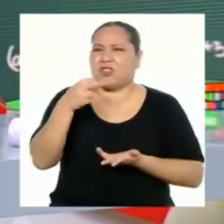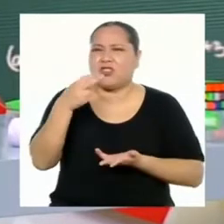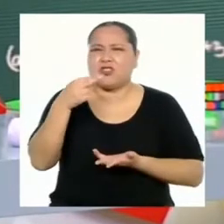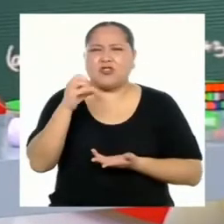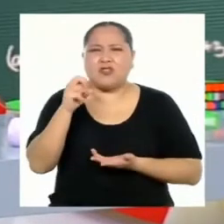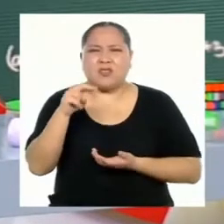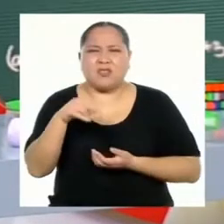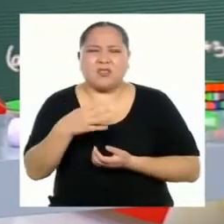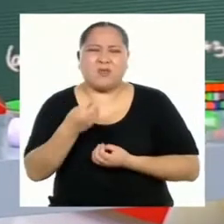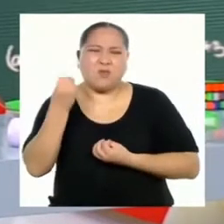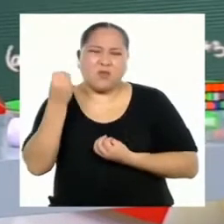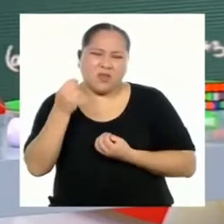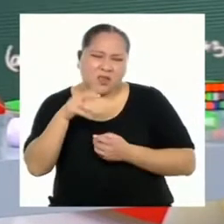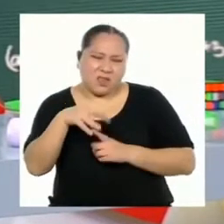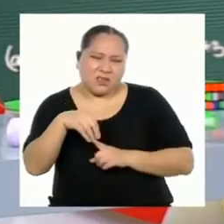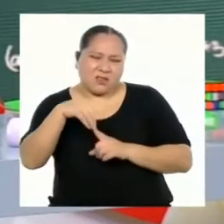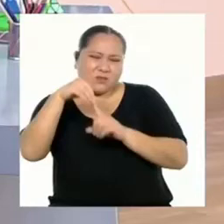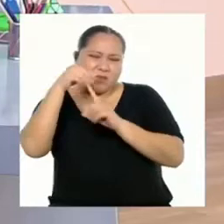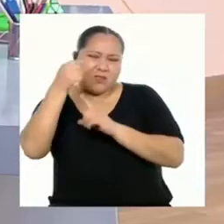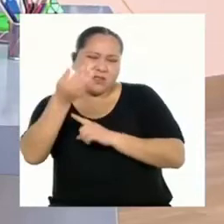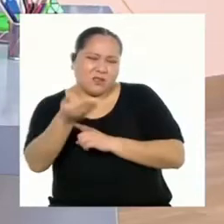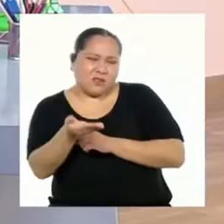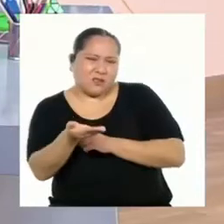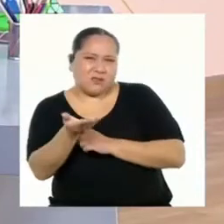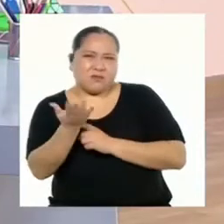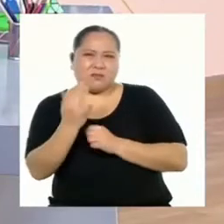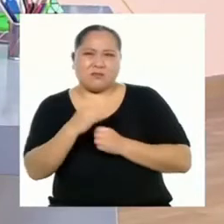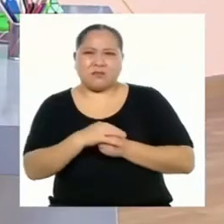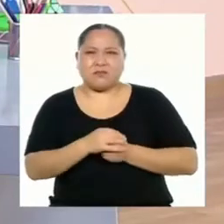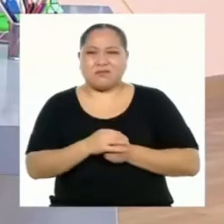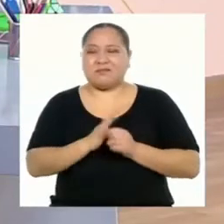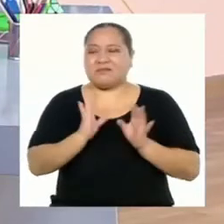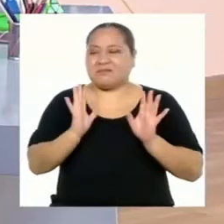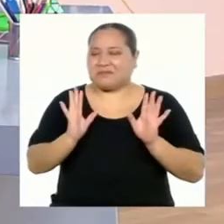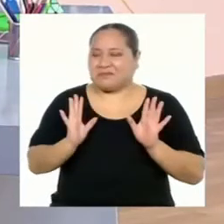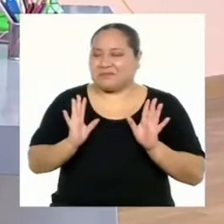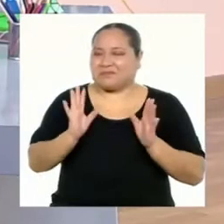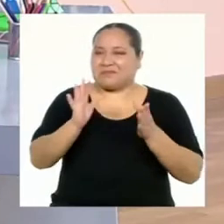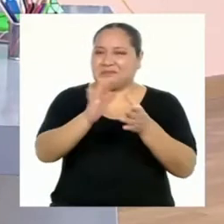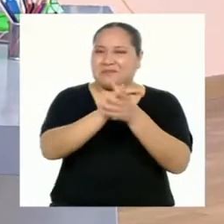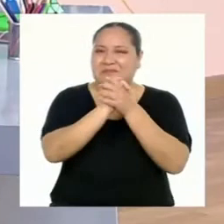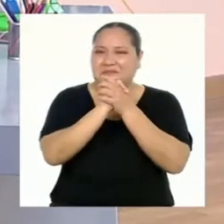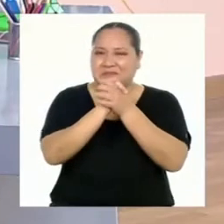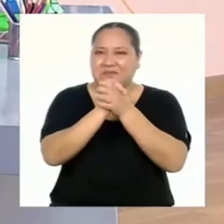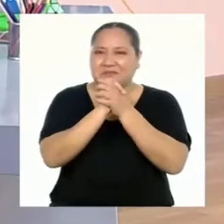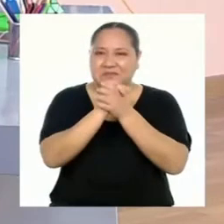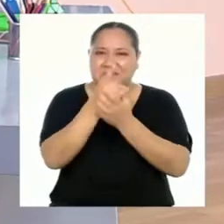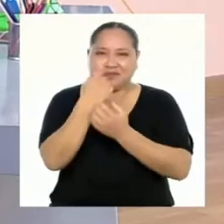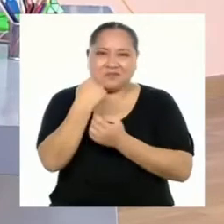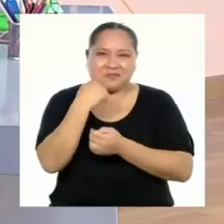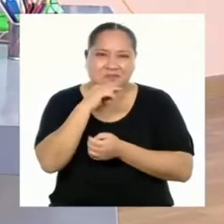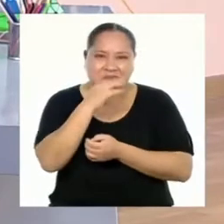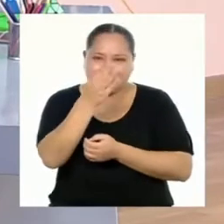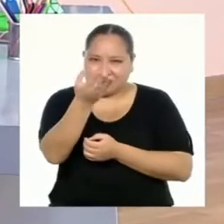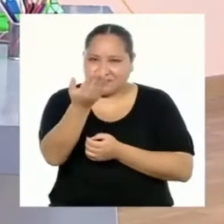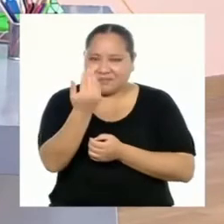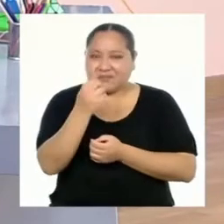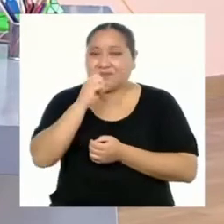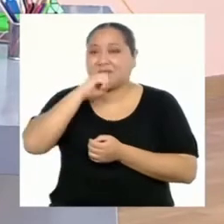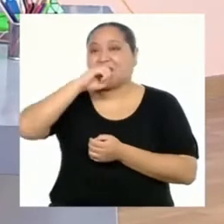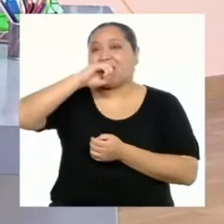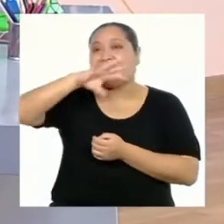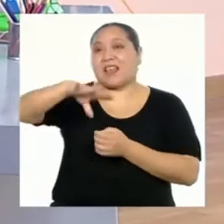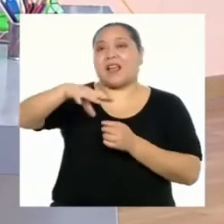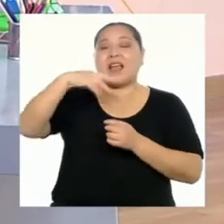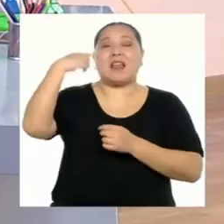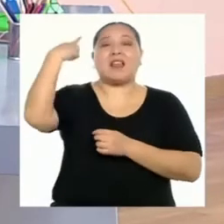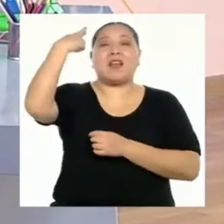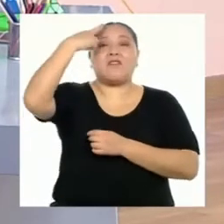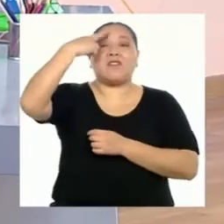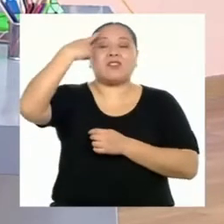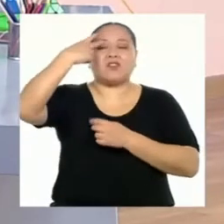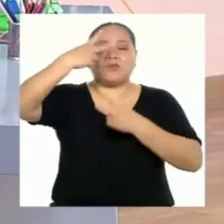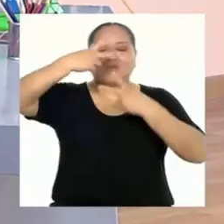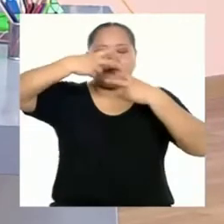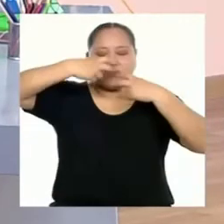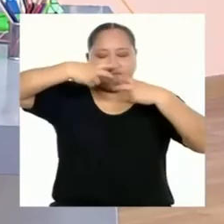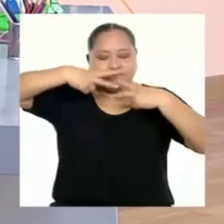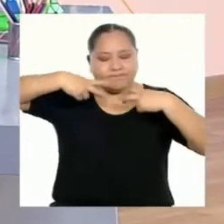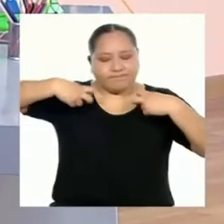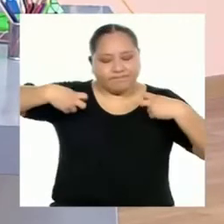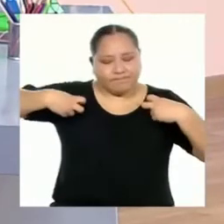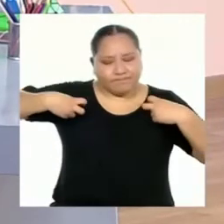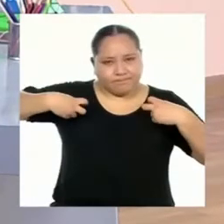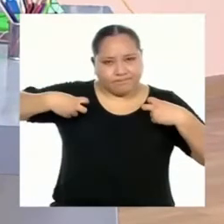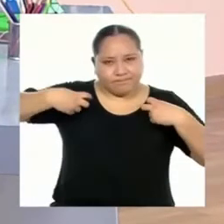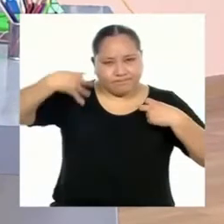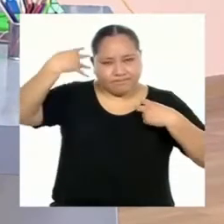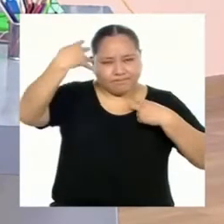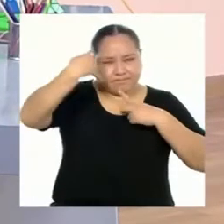¿qué tiene de especial eso? Pues, queridos amigos y amigas, les diré que la reflexión y la autoevaluación es